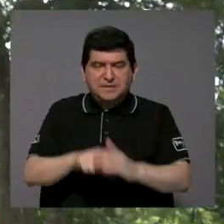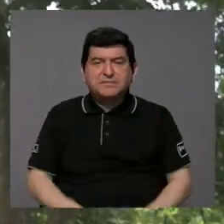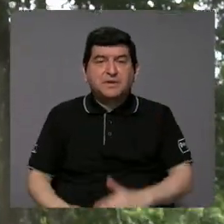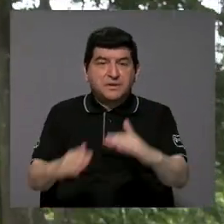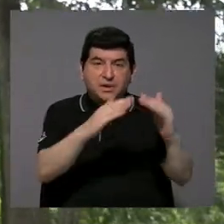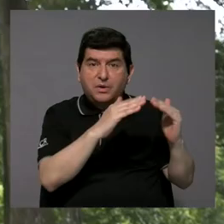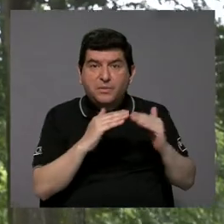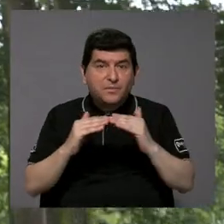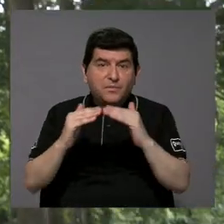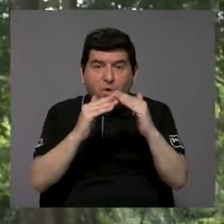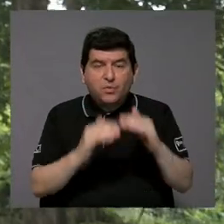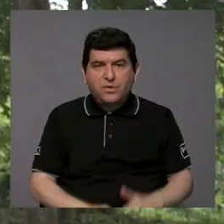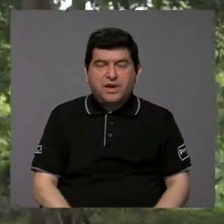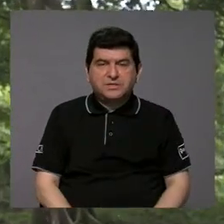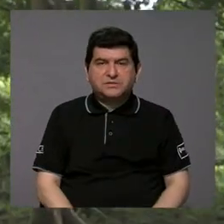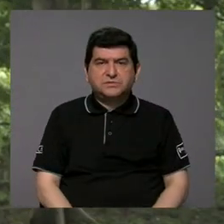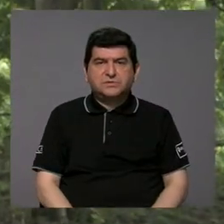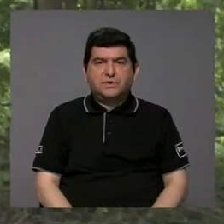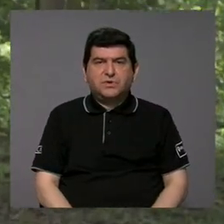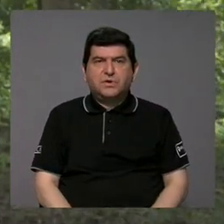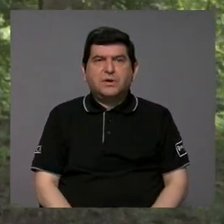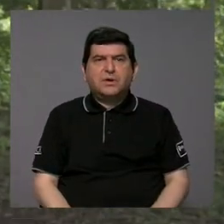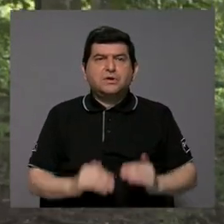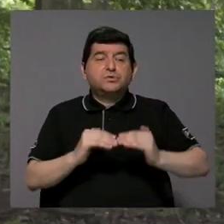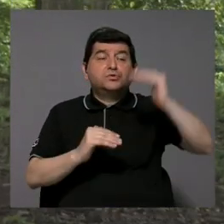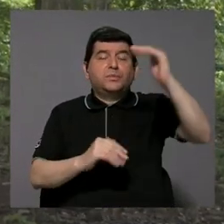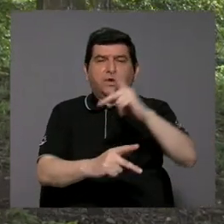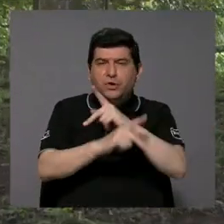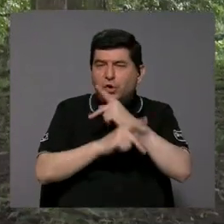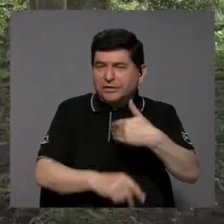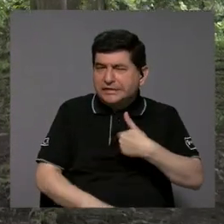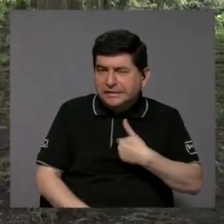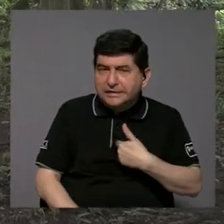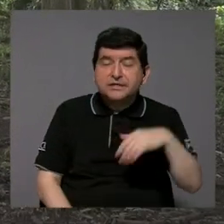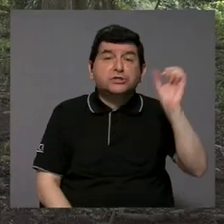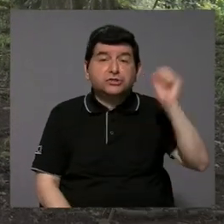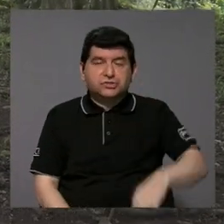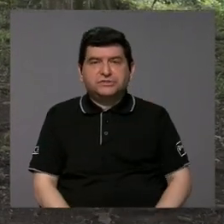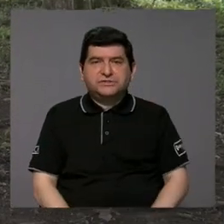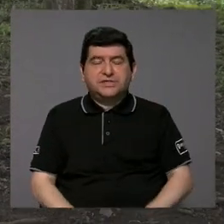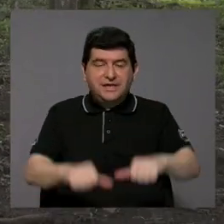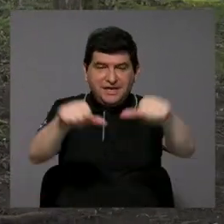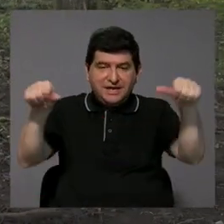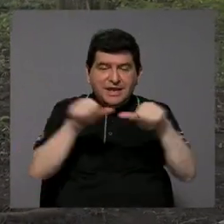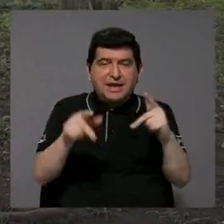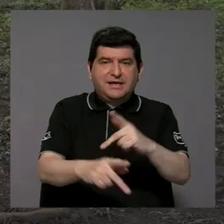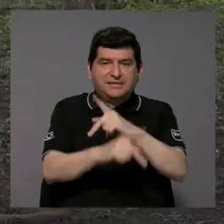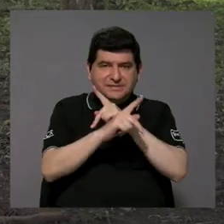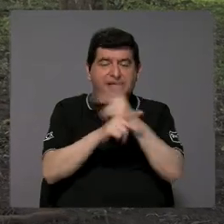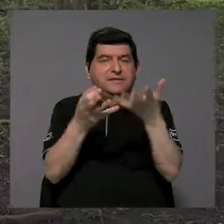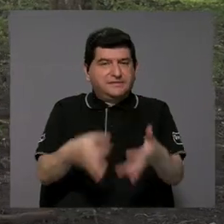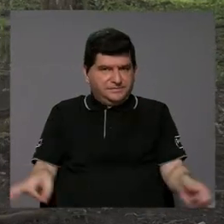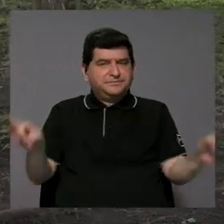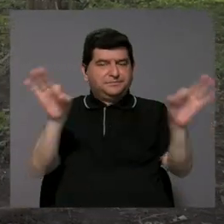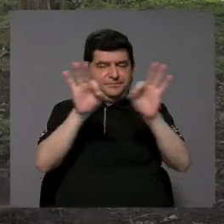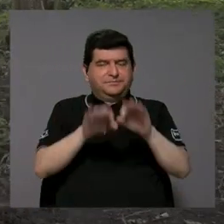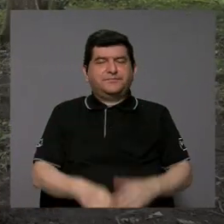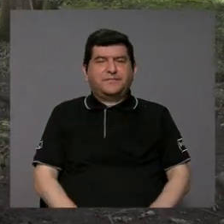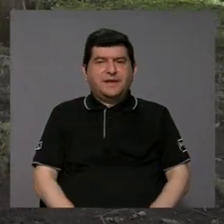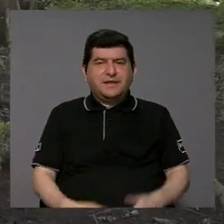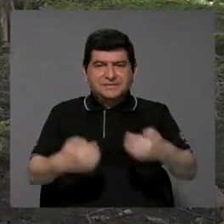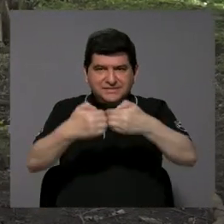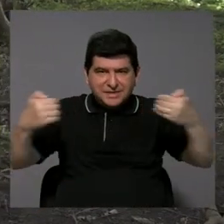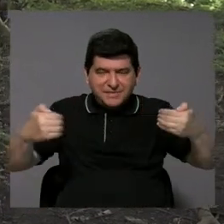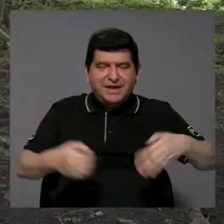esas poblaciones tienen una mayor protección? Sí, las zonas de amortiguamiento son muy importantes entre los